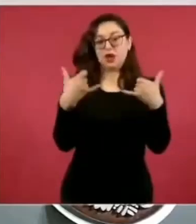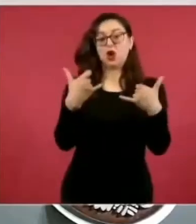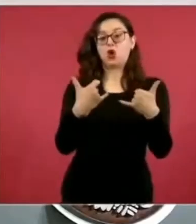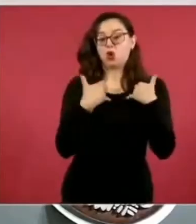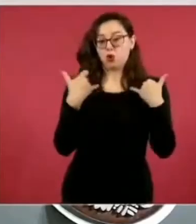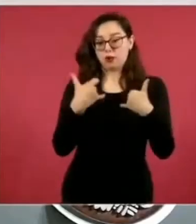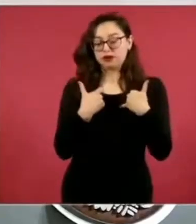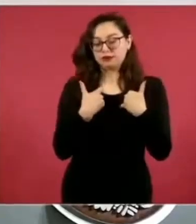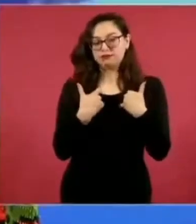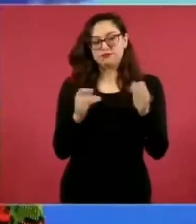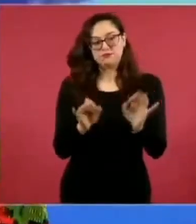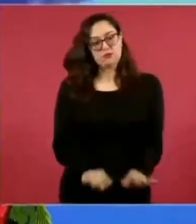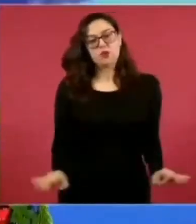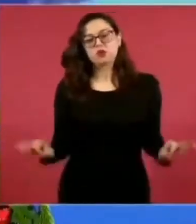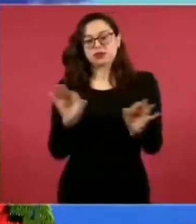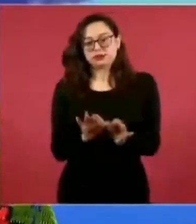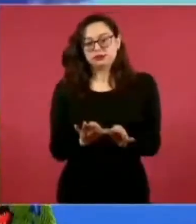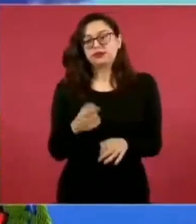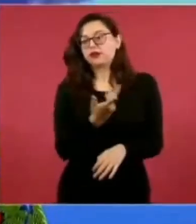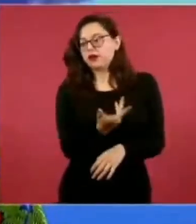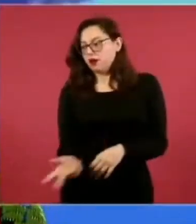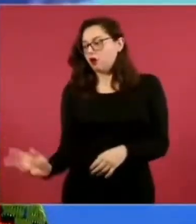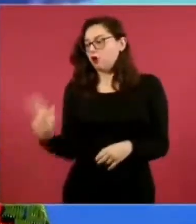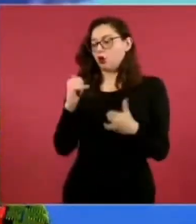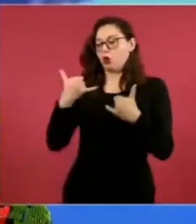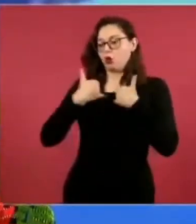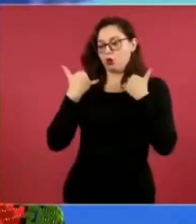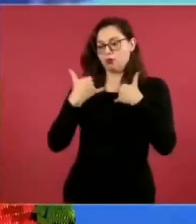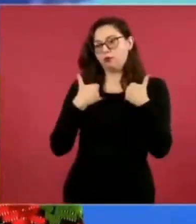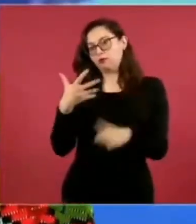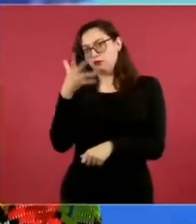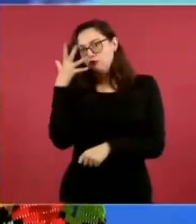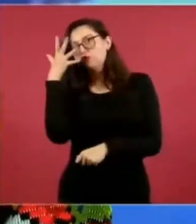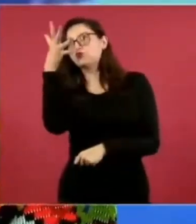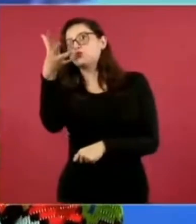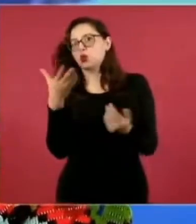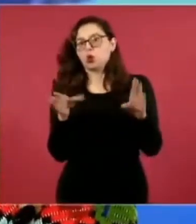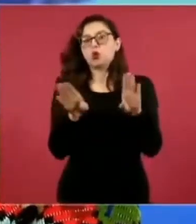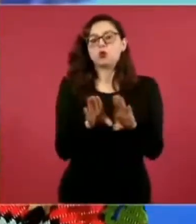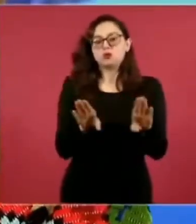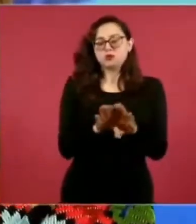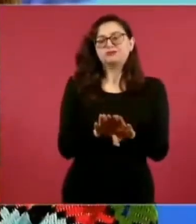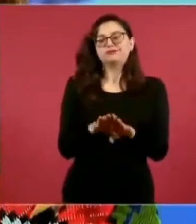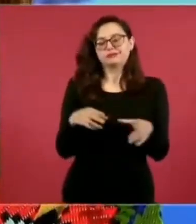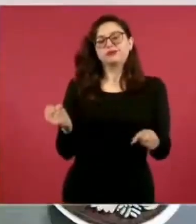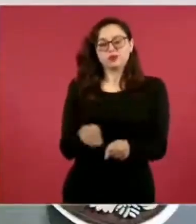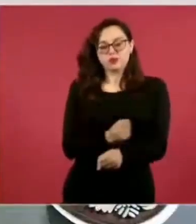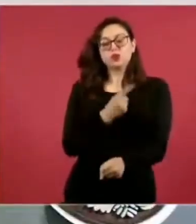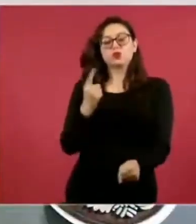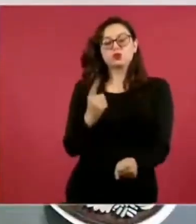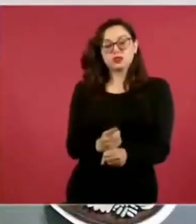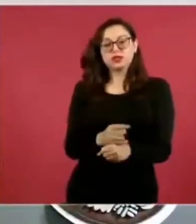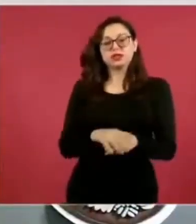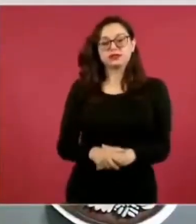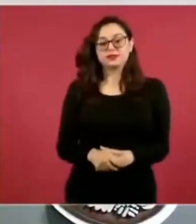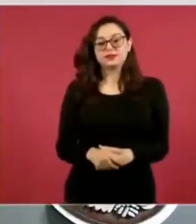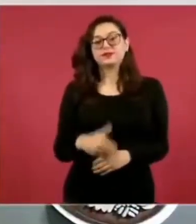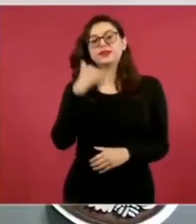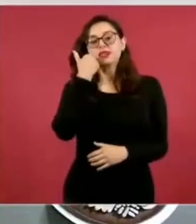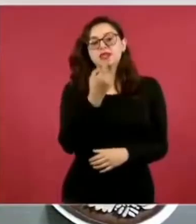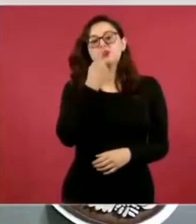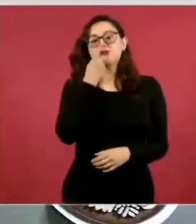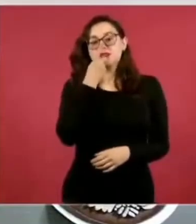el Tren Maya en una opción de futuro para ellas, nuestras y nuestros jóvenes. Les comparto algunos datos